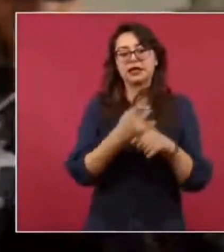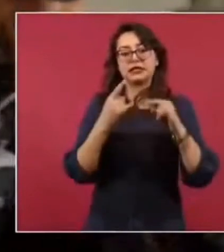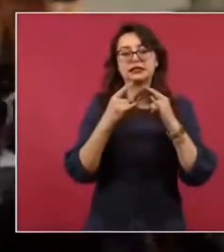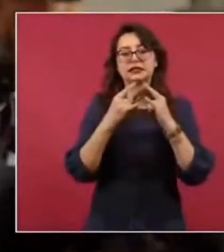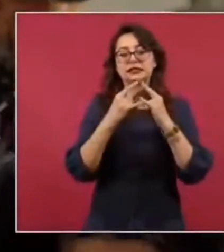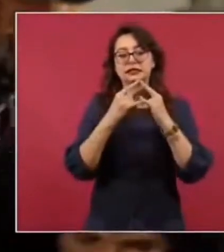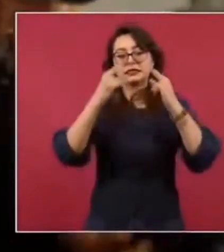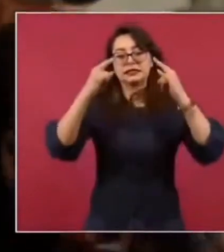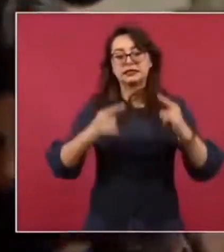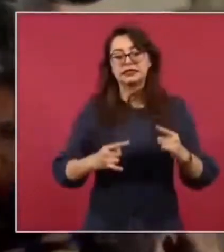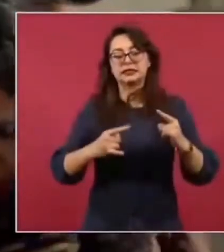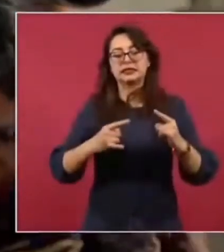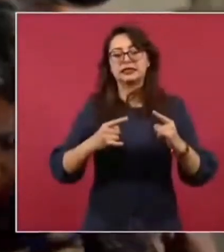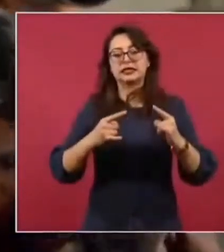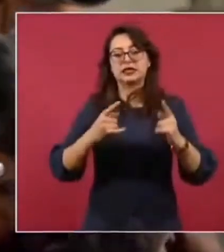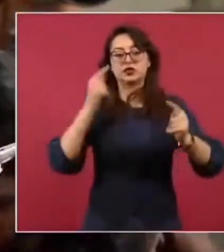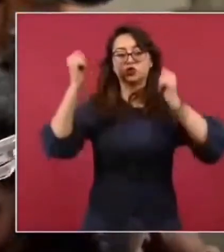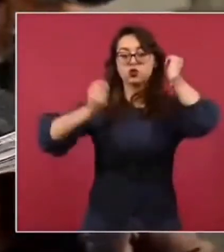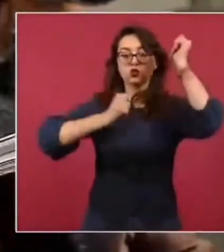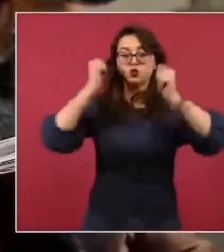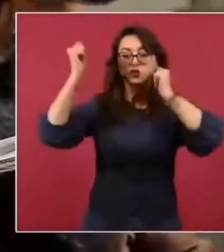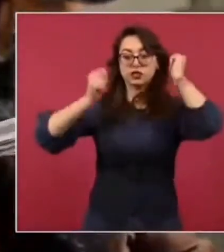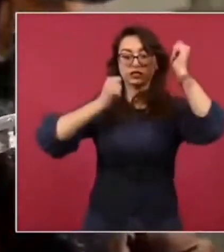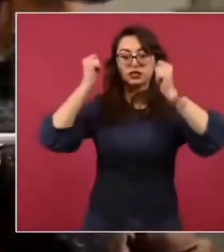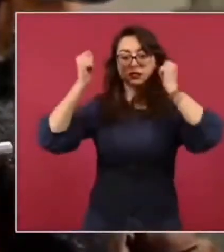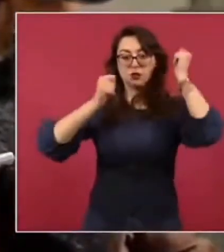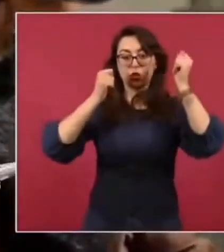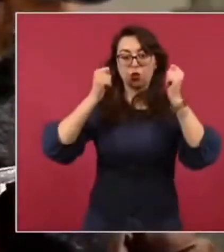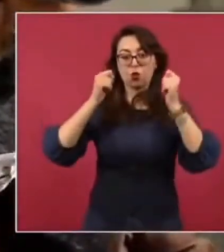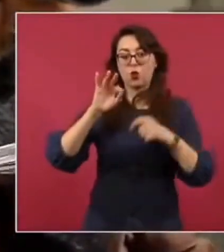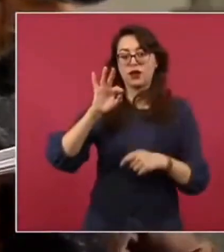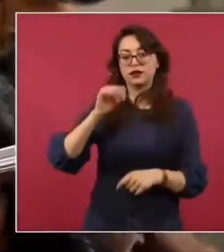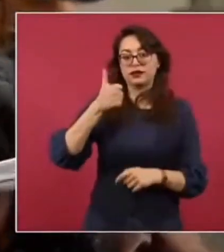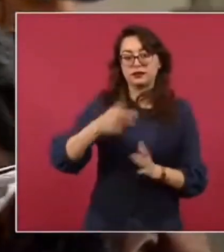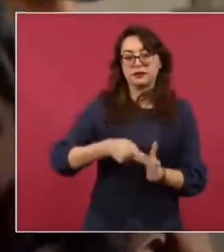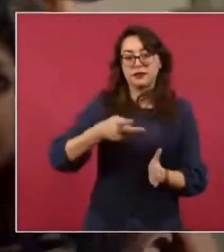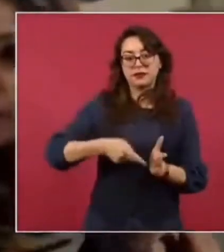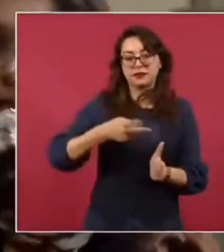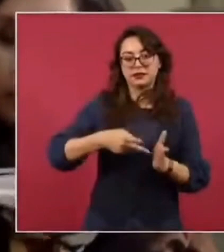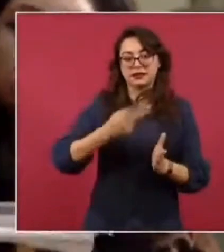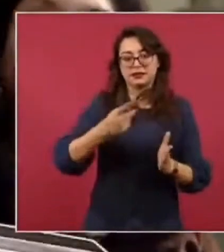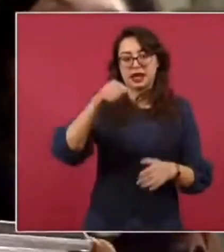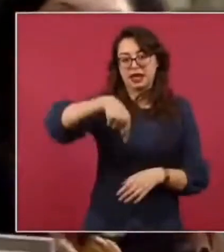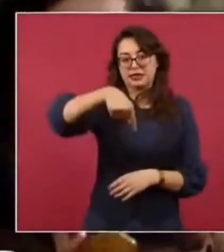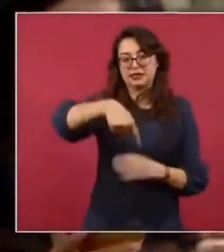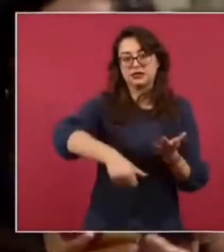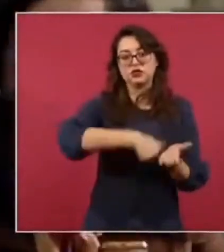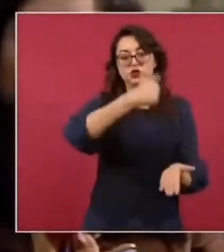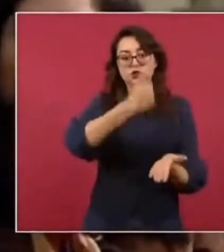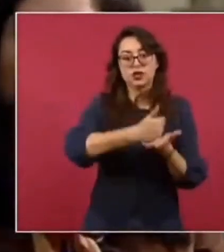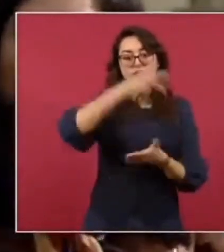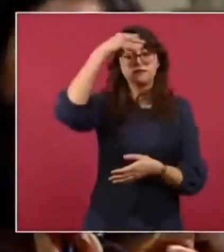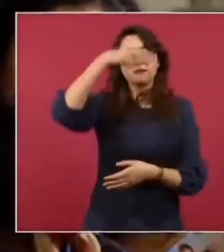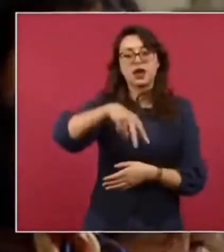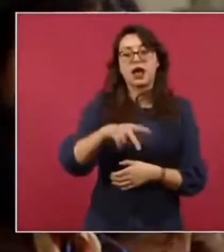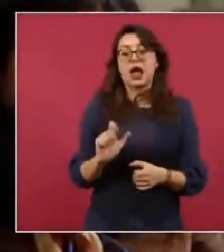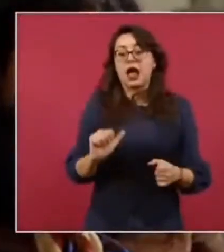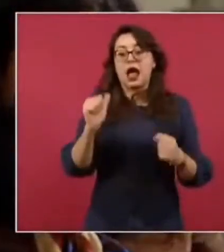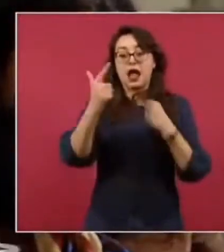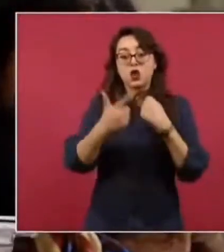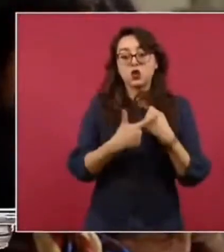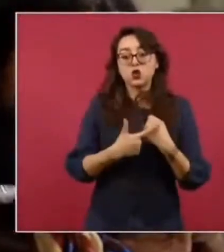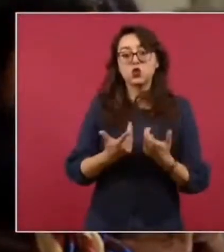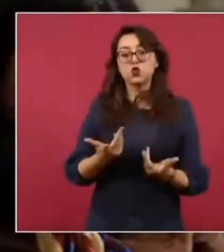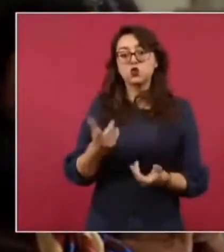aquí en la Ciudad de México. Ya que usted estaba tocando ahorita ese tema, no sé si hay alguna sugerencia para qué